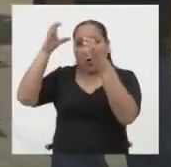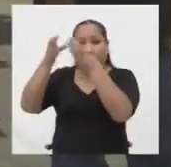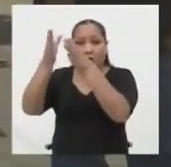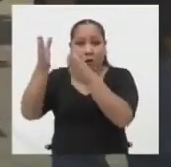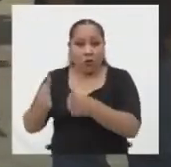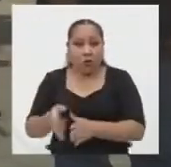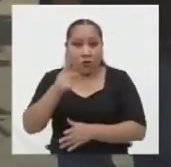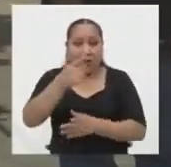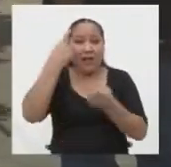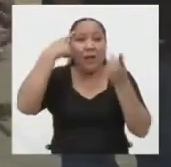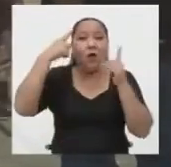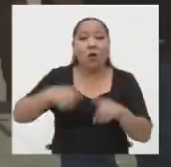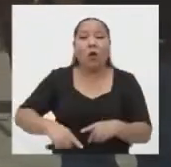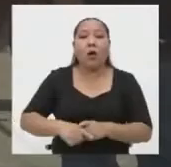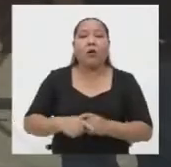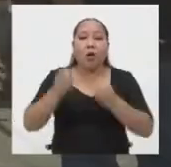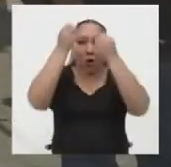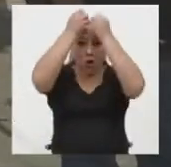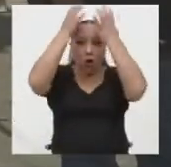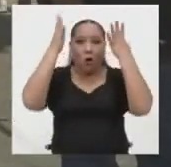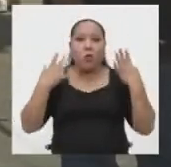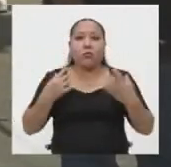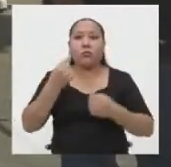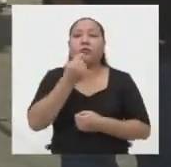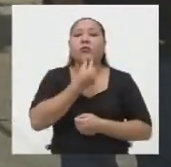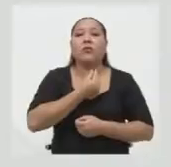¿estaría de acuerdo con el matrimonio homosexual?